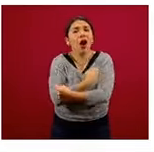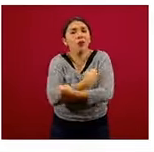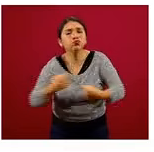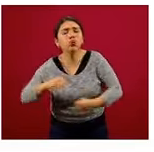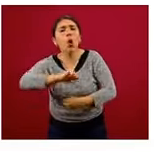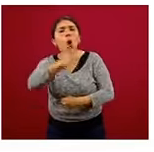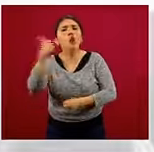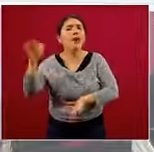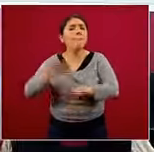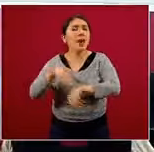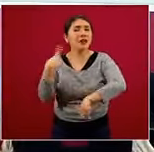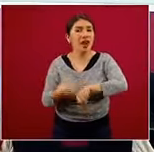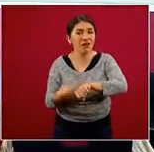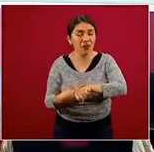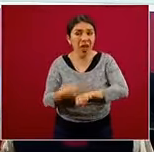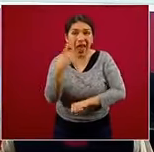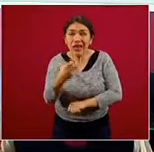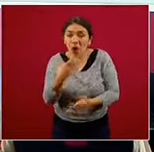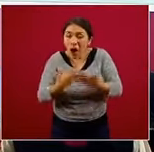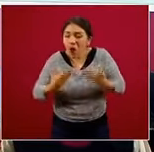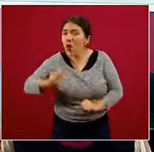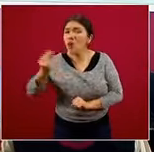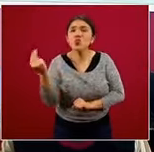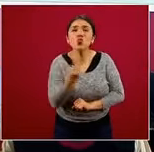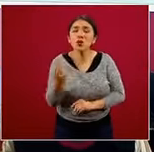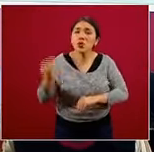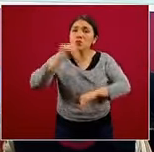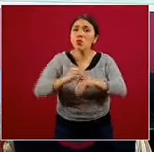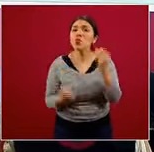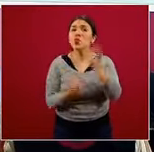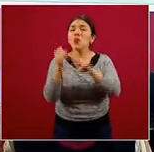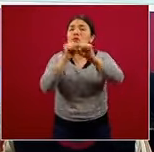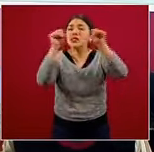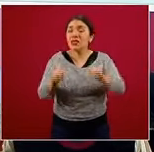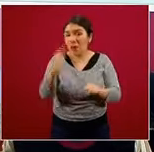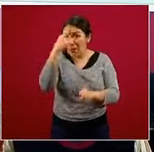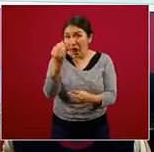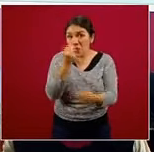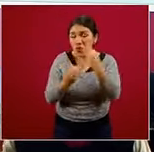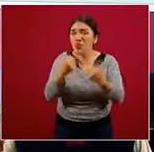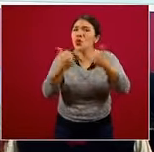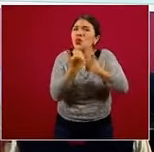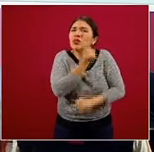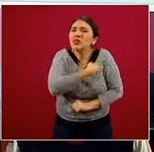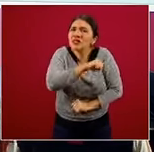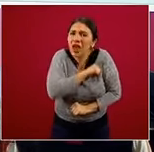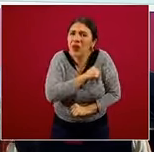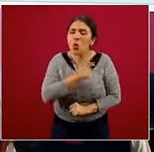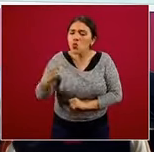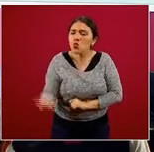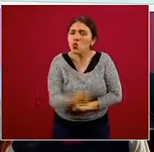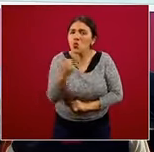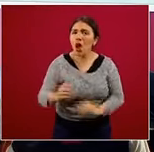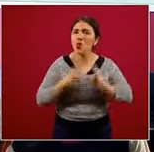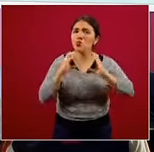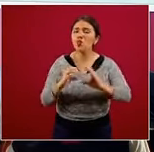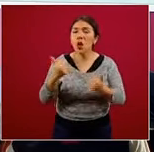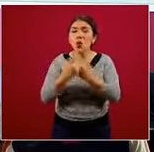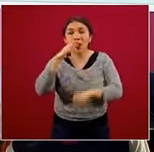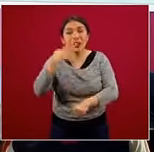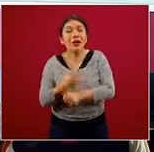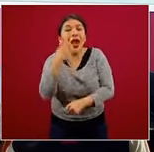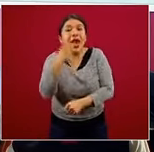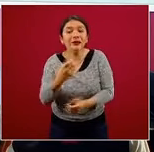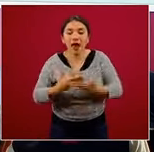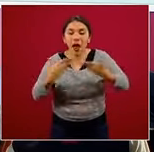crónicas. Por tanto, urge crear un sistema alimentario saludable y sostenible. Y ese